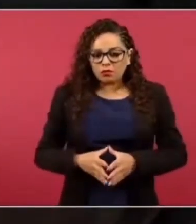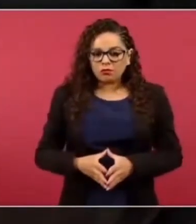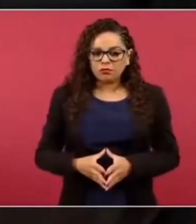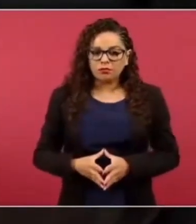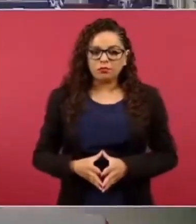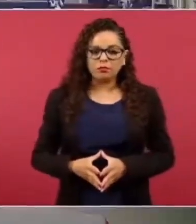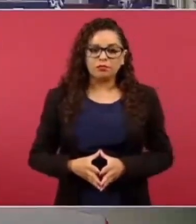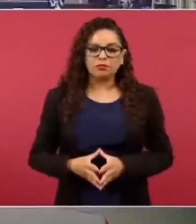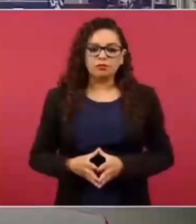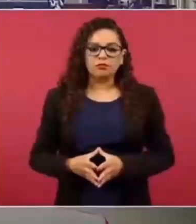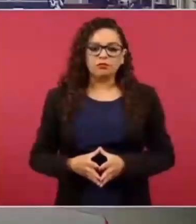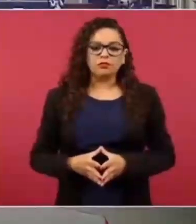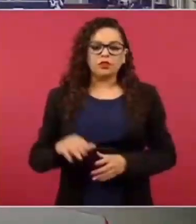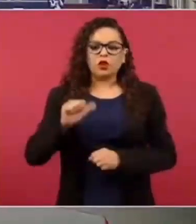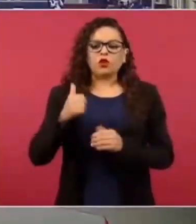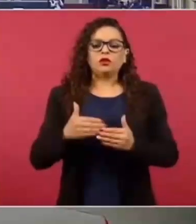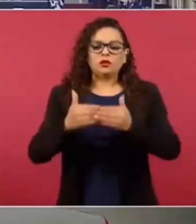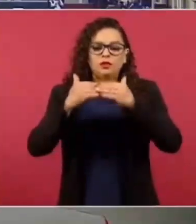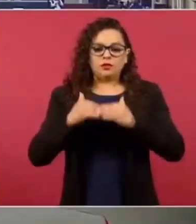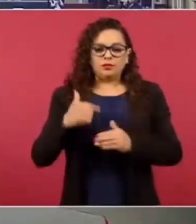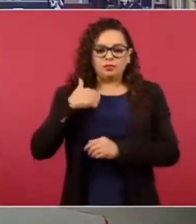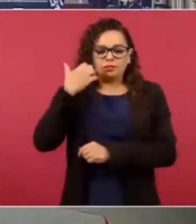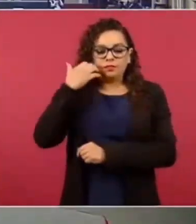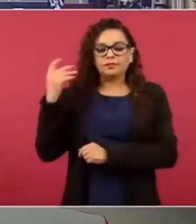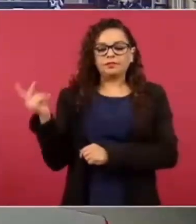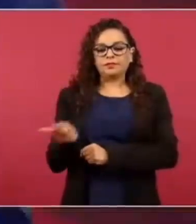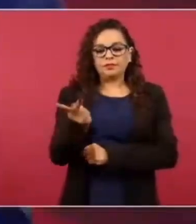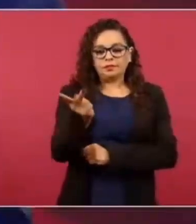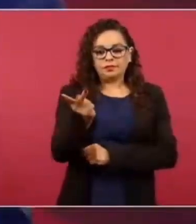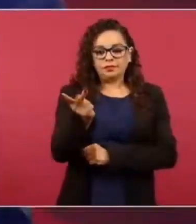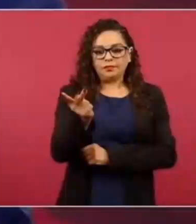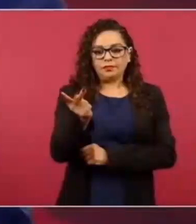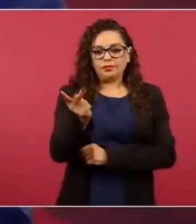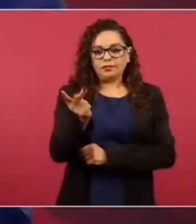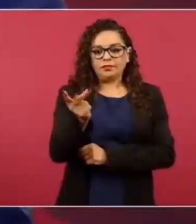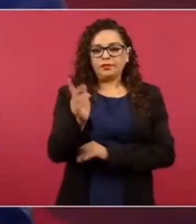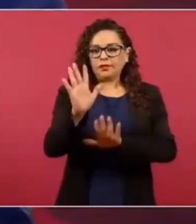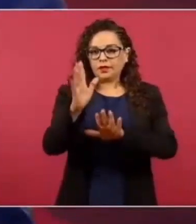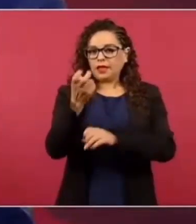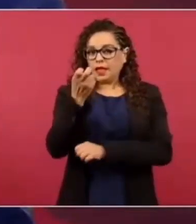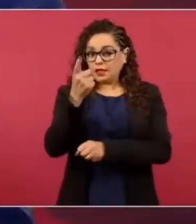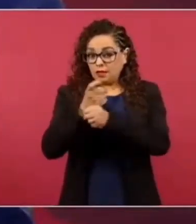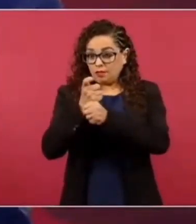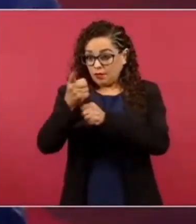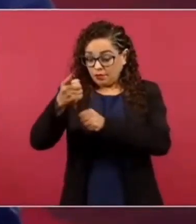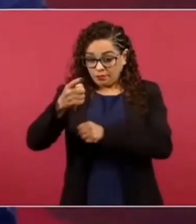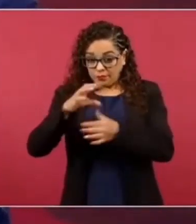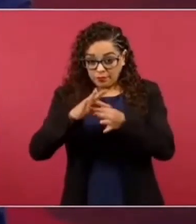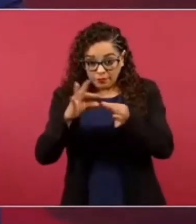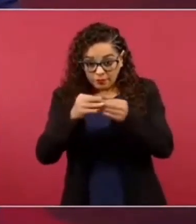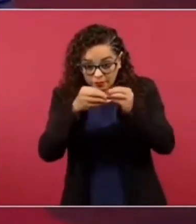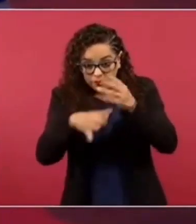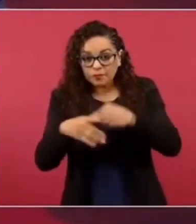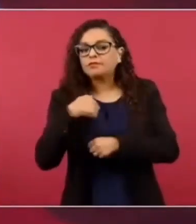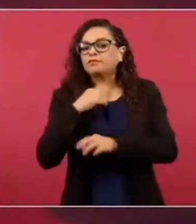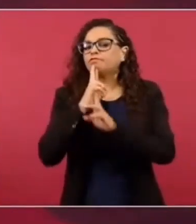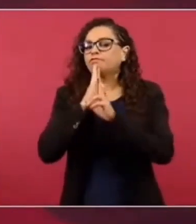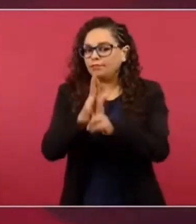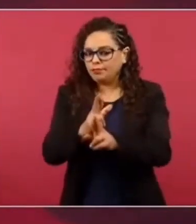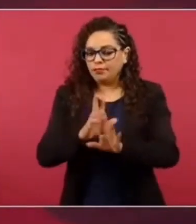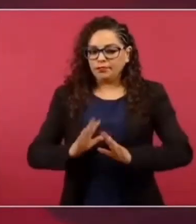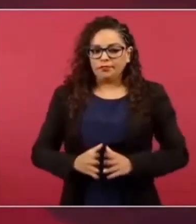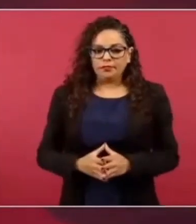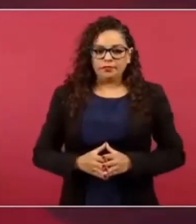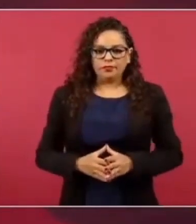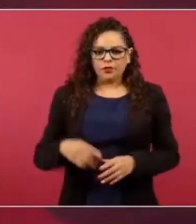García Luna. También, presidente, quisiera preguntarle... Espérate, pero vamos primero. Te contesto primero. O sea, yo di aquí